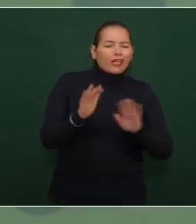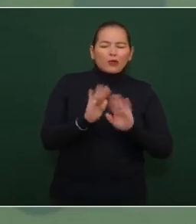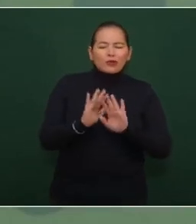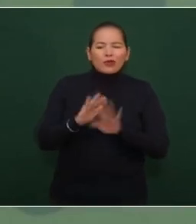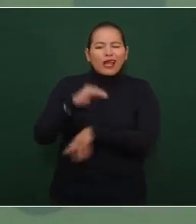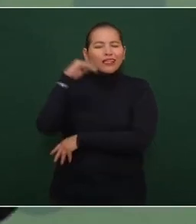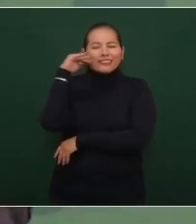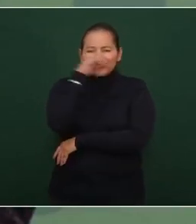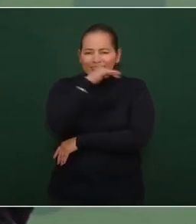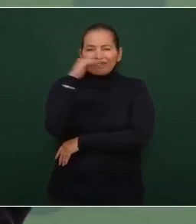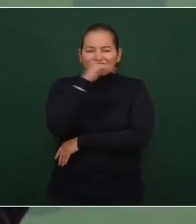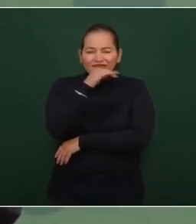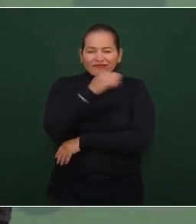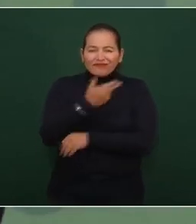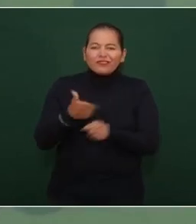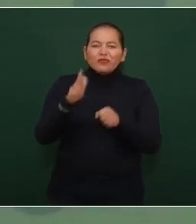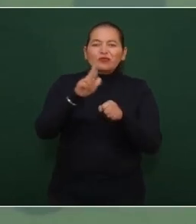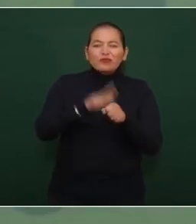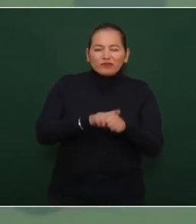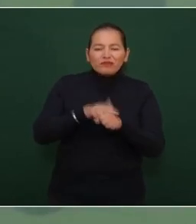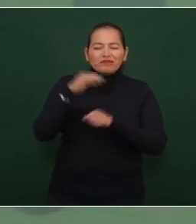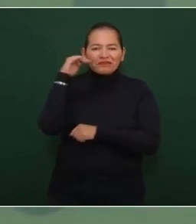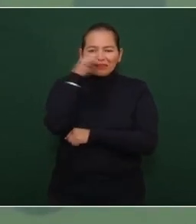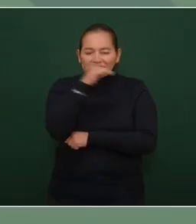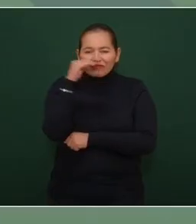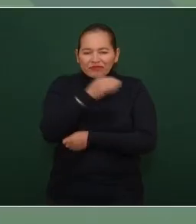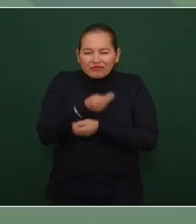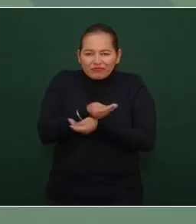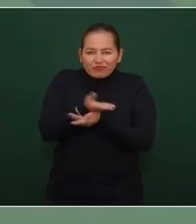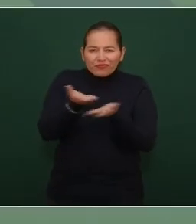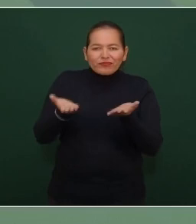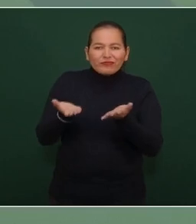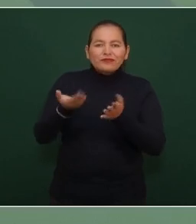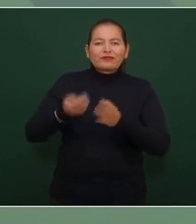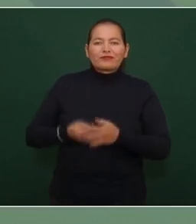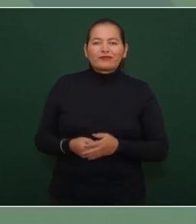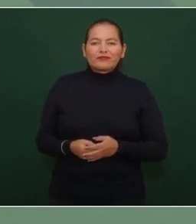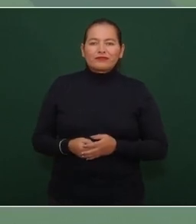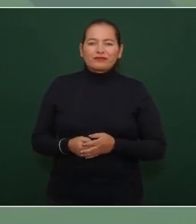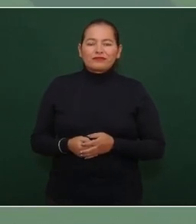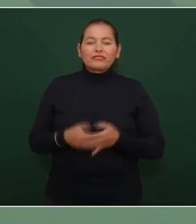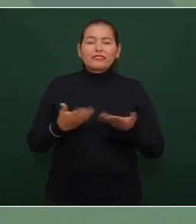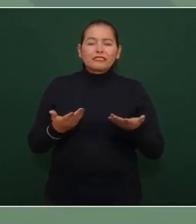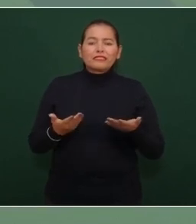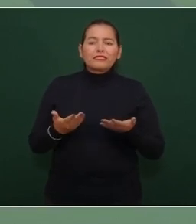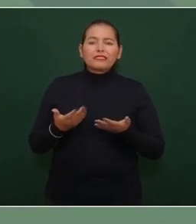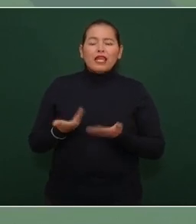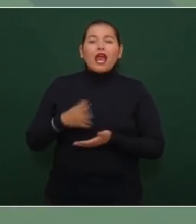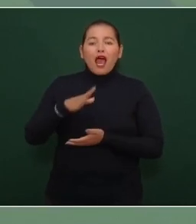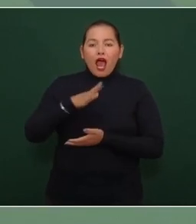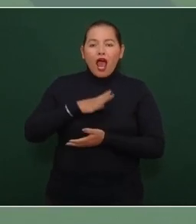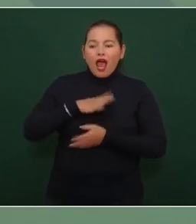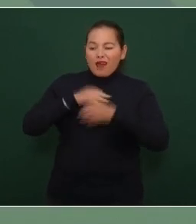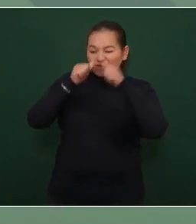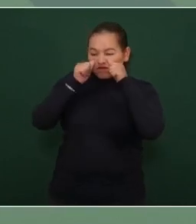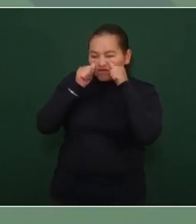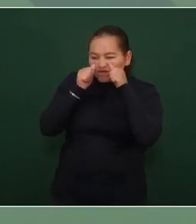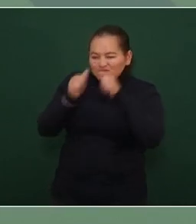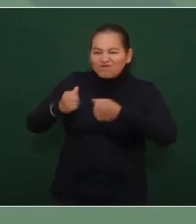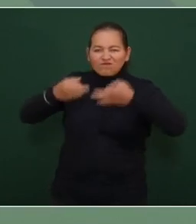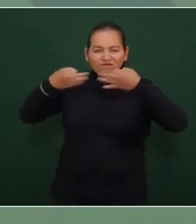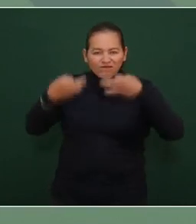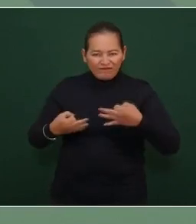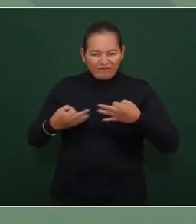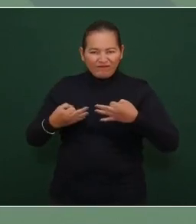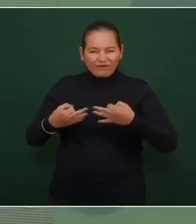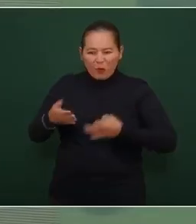salud en los hospitales y que se ofrezca un servicio de calidad